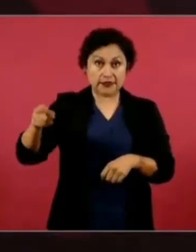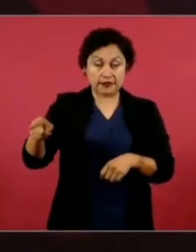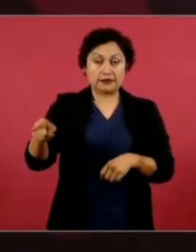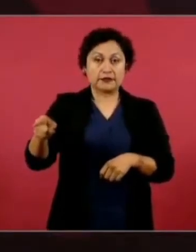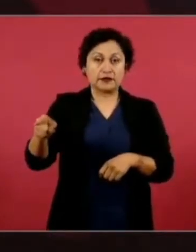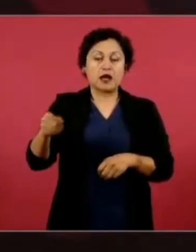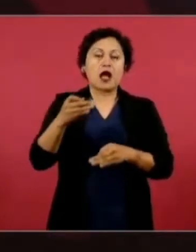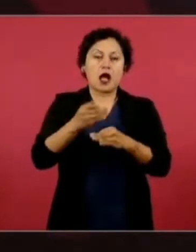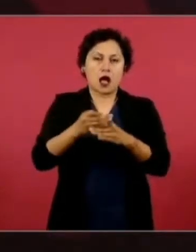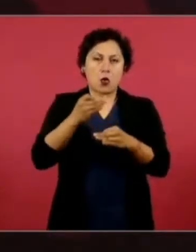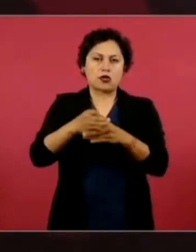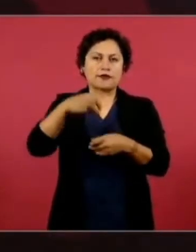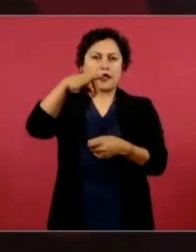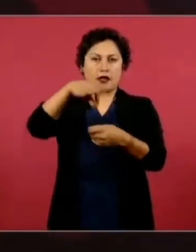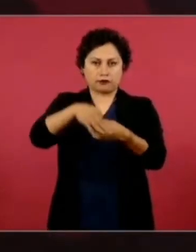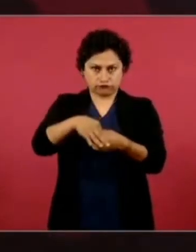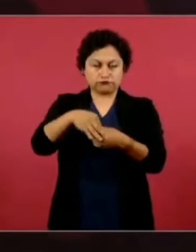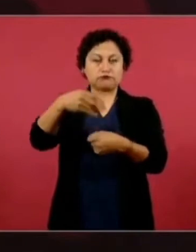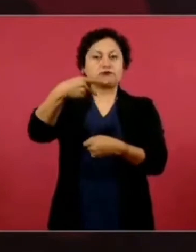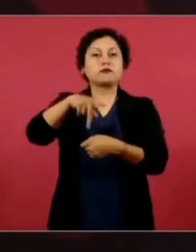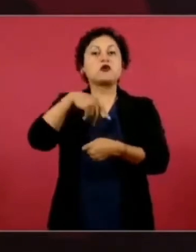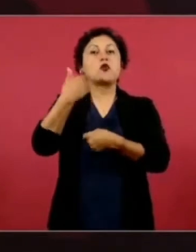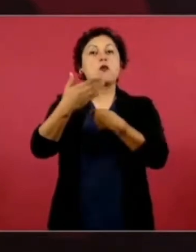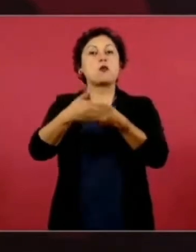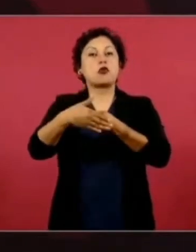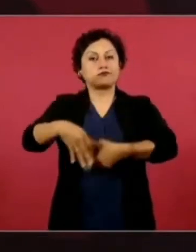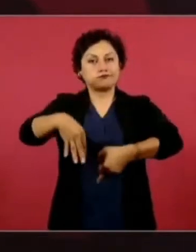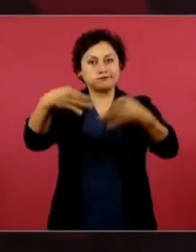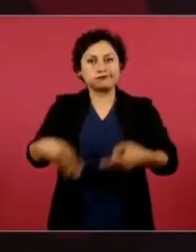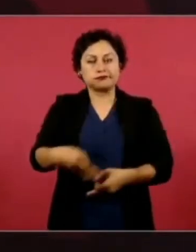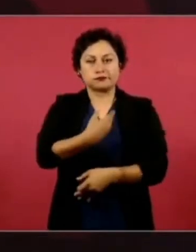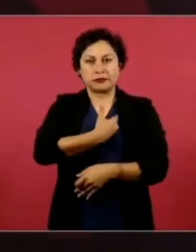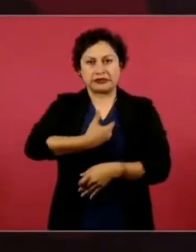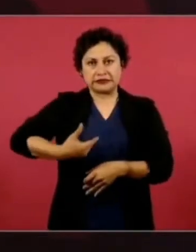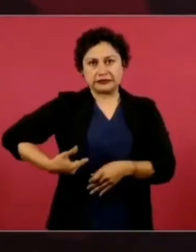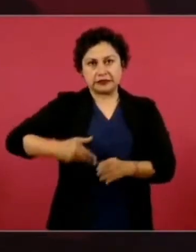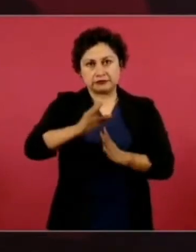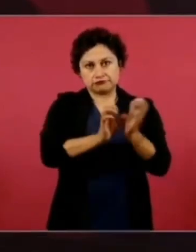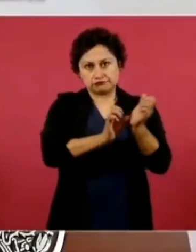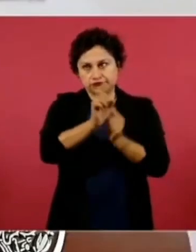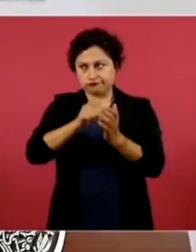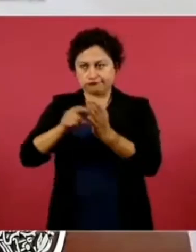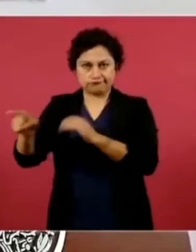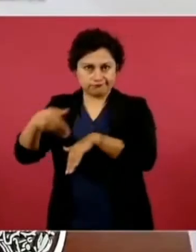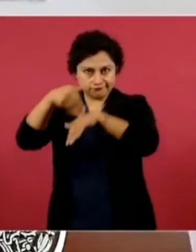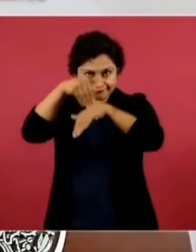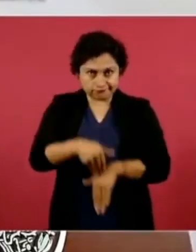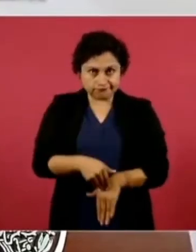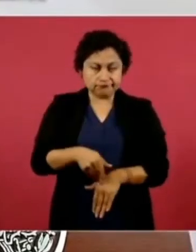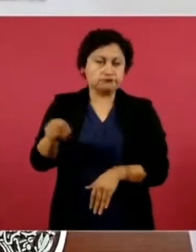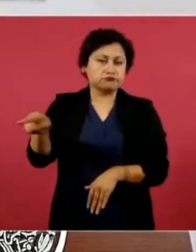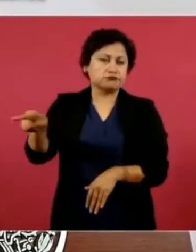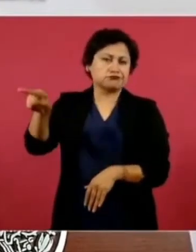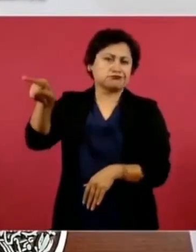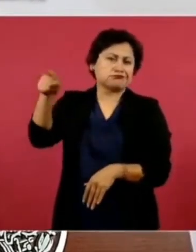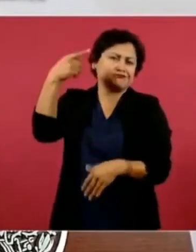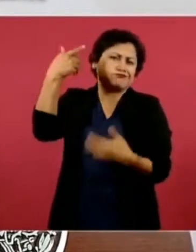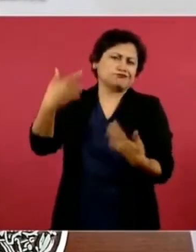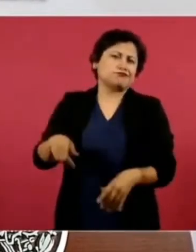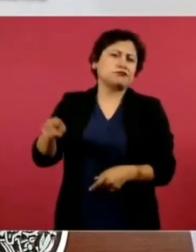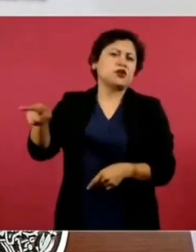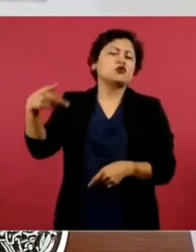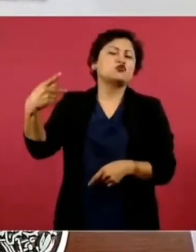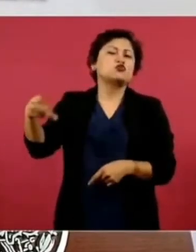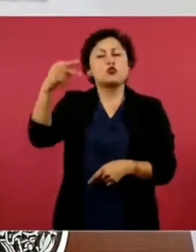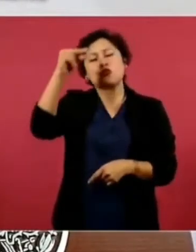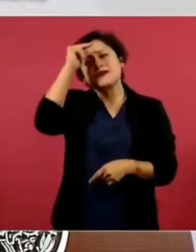presidenta electa, es muy inteligente, es una mujer